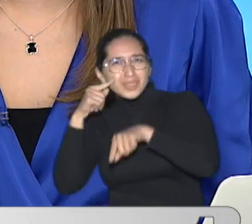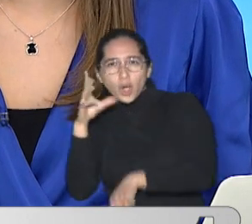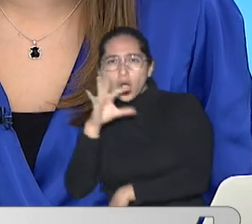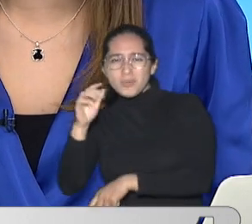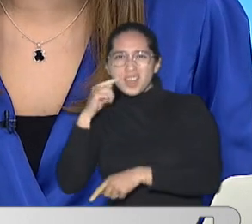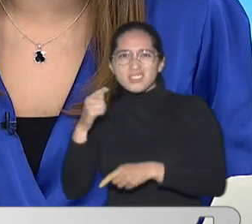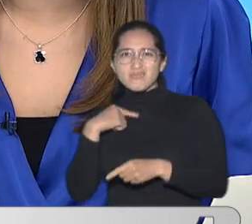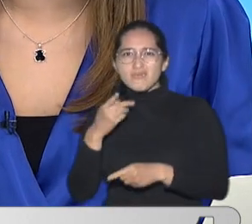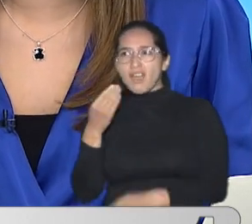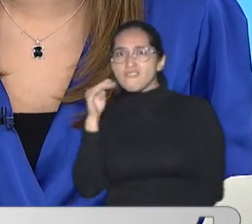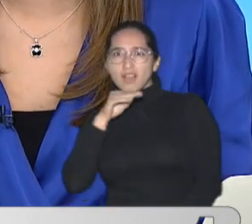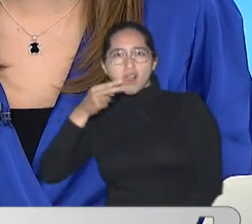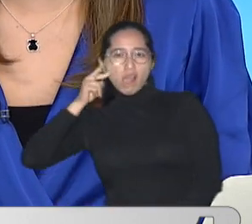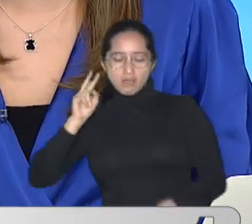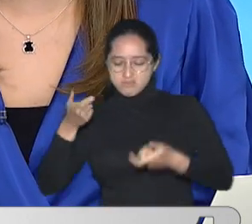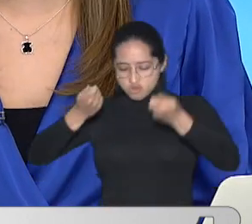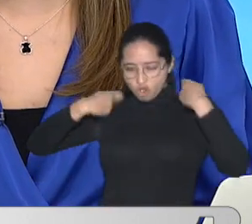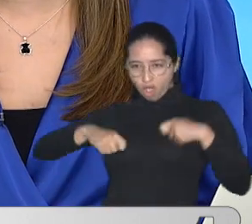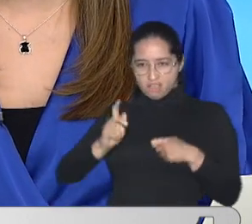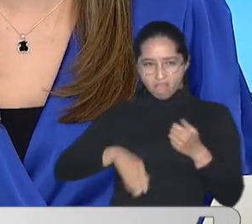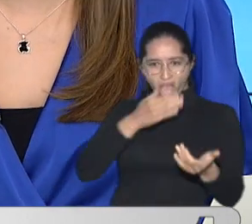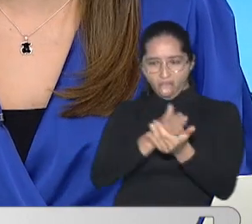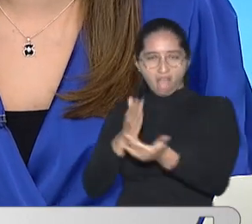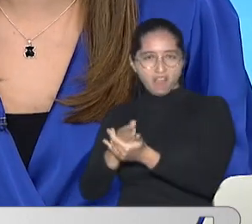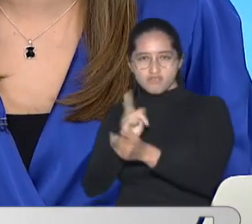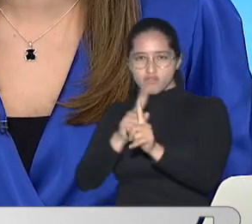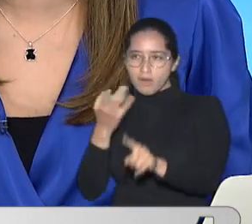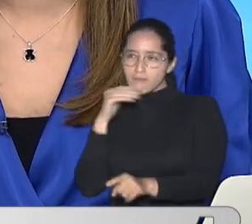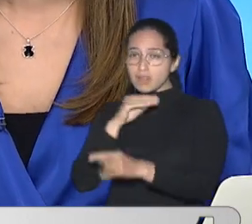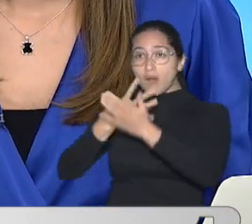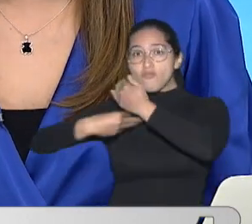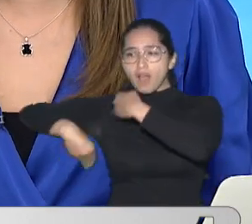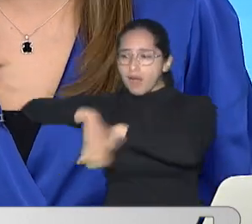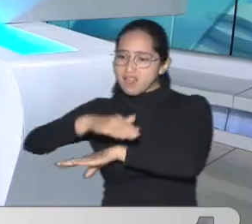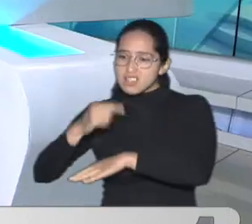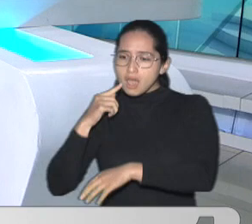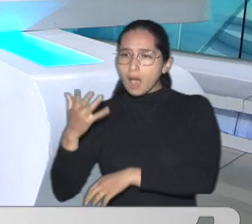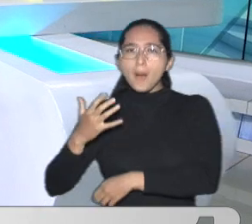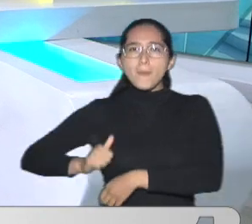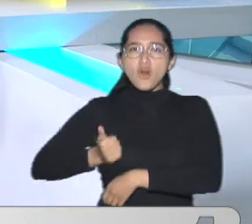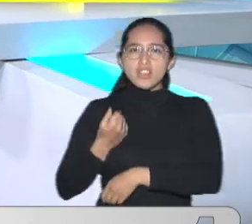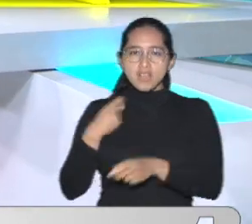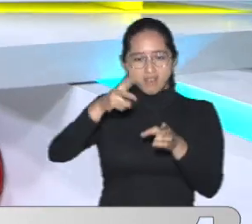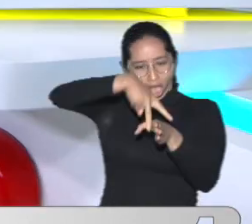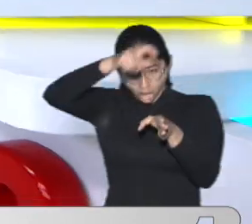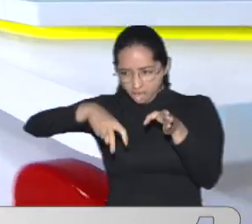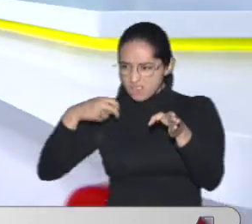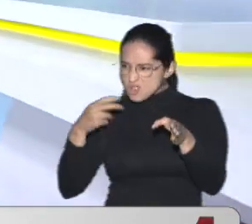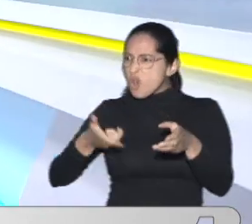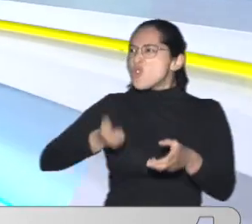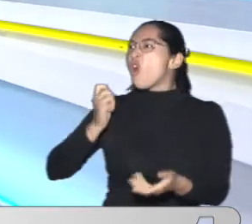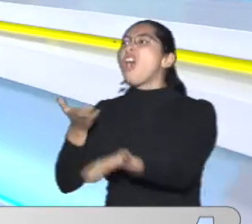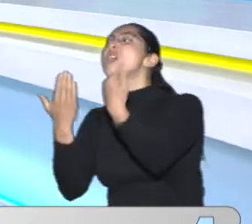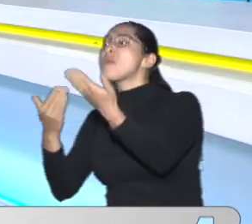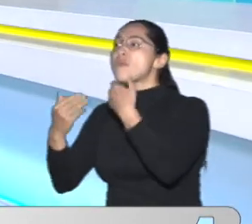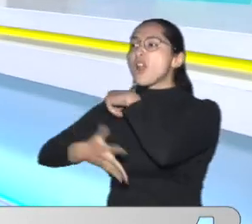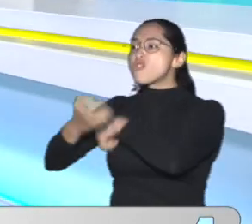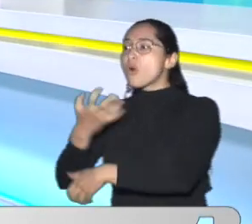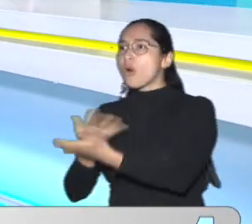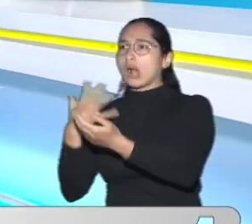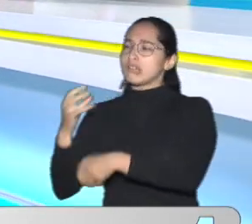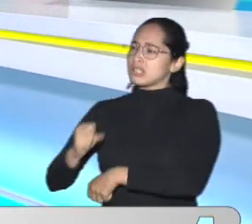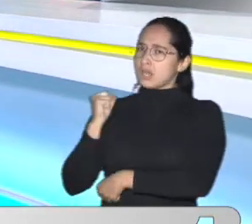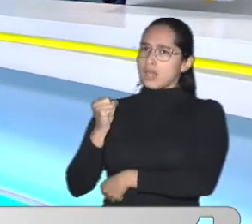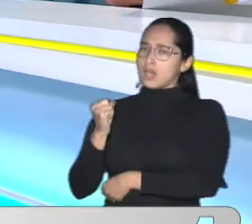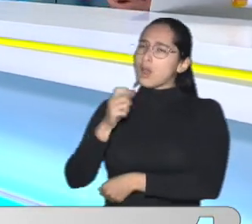Y con cuchillo en mano y a plena luz del día cometen los crímenes Luisa Fernández llegó hasta el barrio con mayor denuncia por este